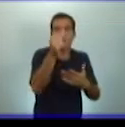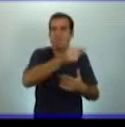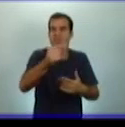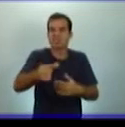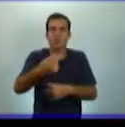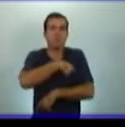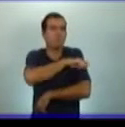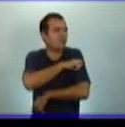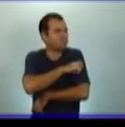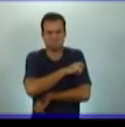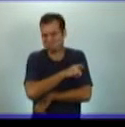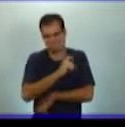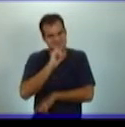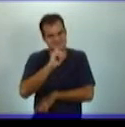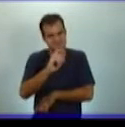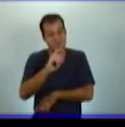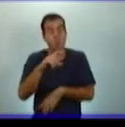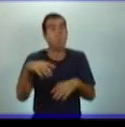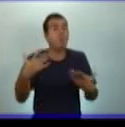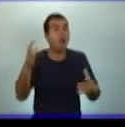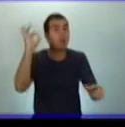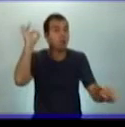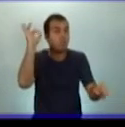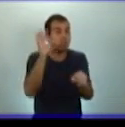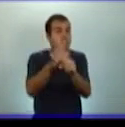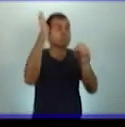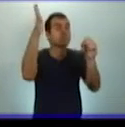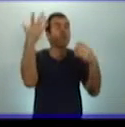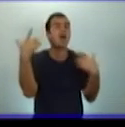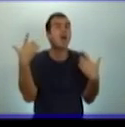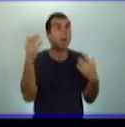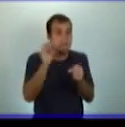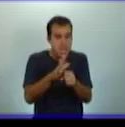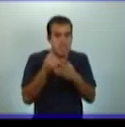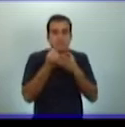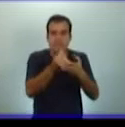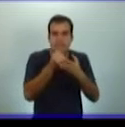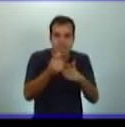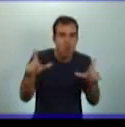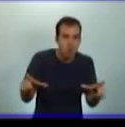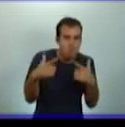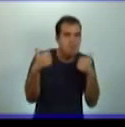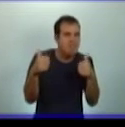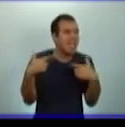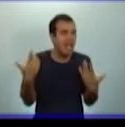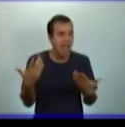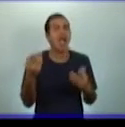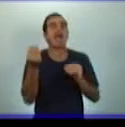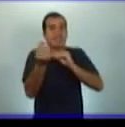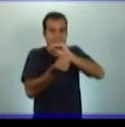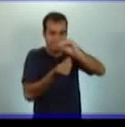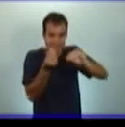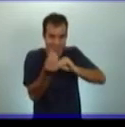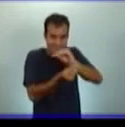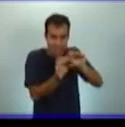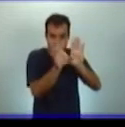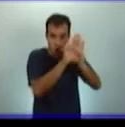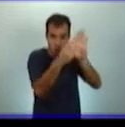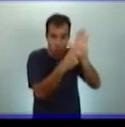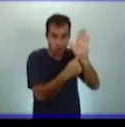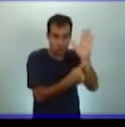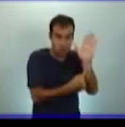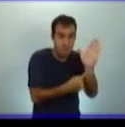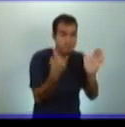cumplimentan? Cuando se modifica la constitución del 40. Y se